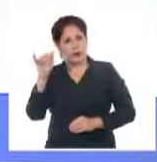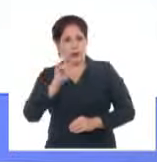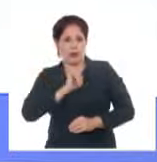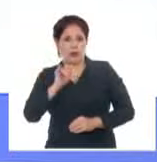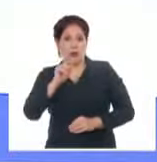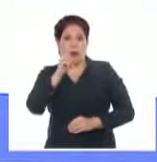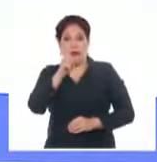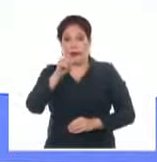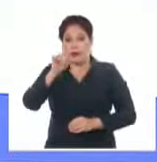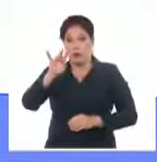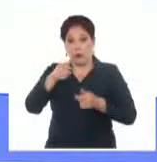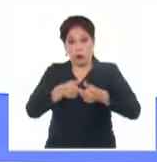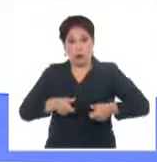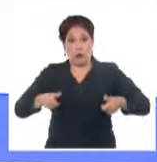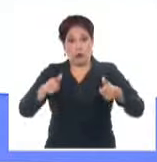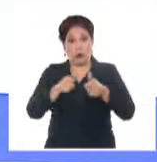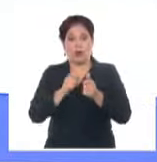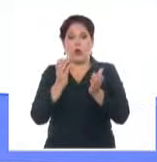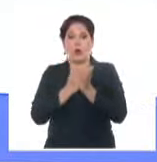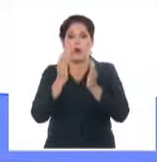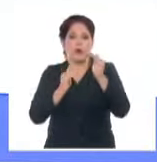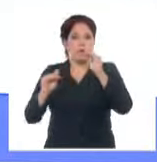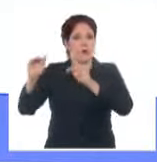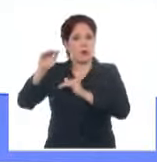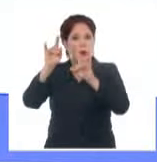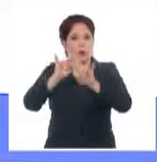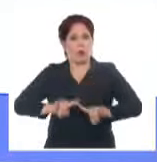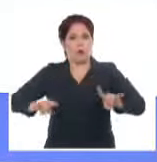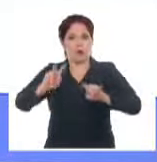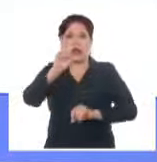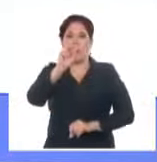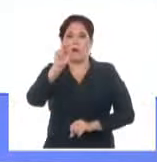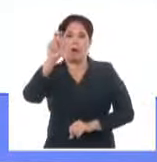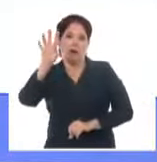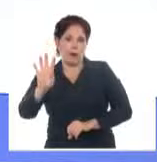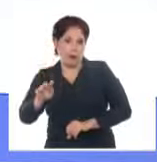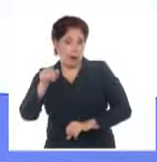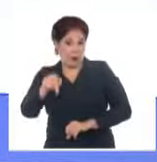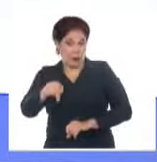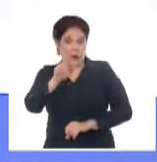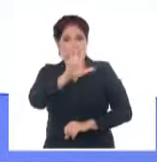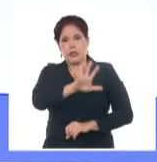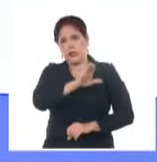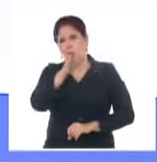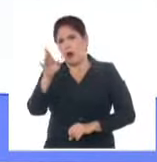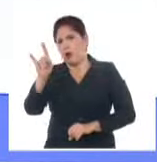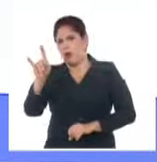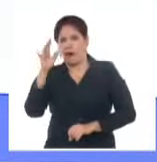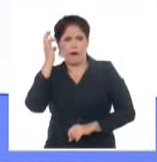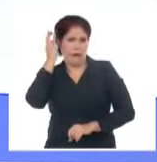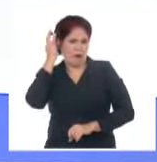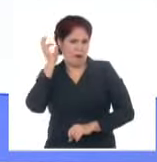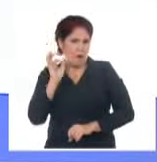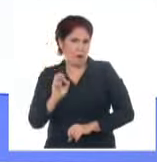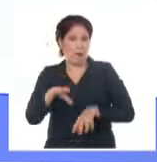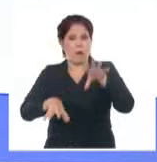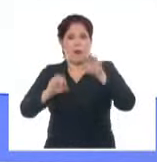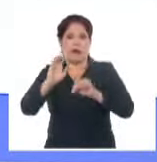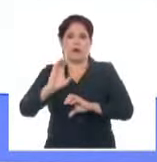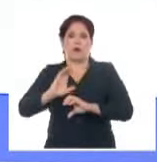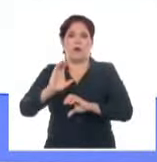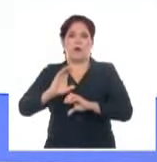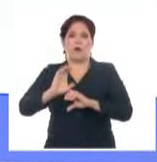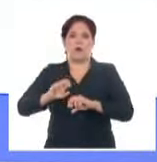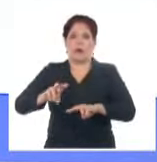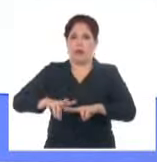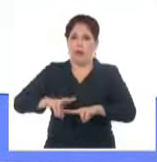El Ministerio Internacional de Educación Superior Universidad 2024 tendrá lugar del 5 al 9 de febrero en el Palacio de Convenciones de La